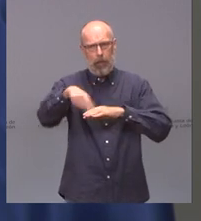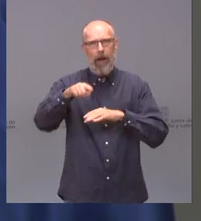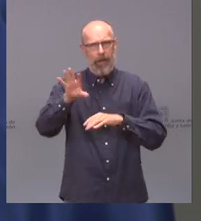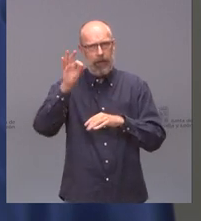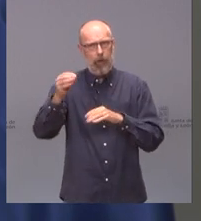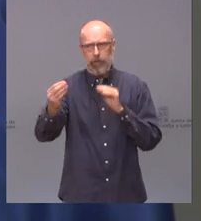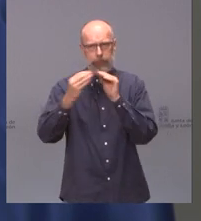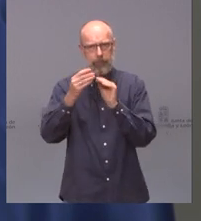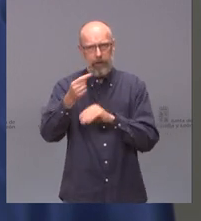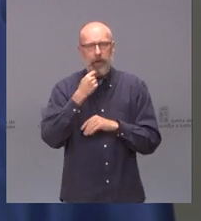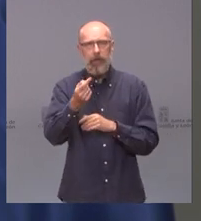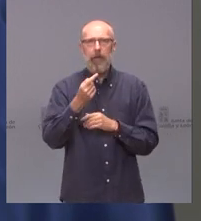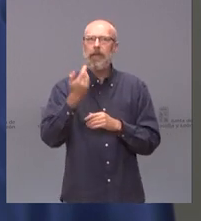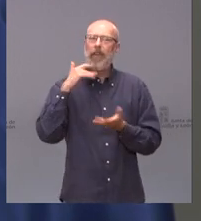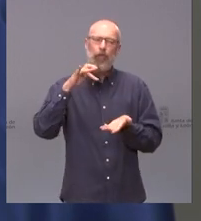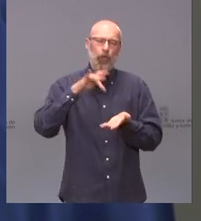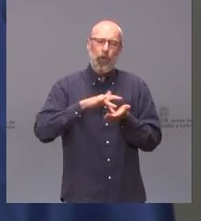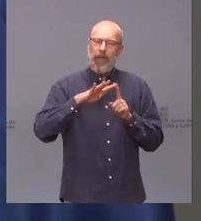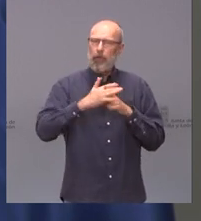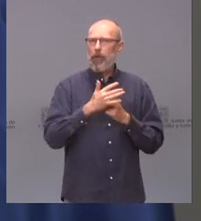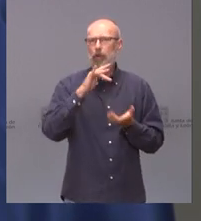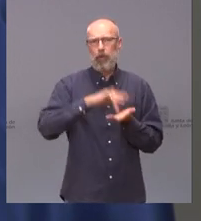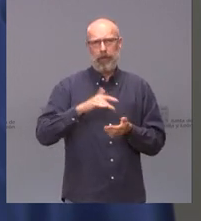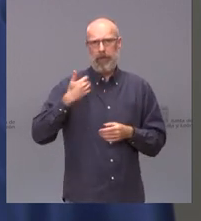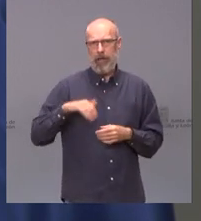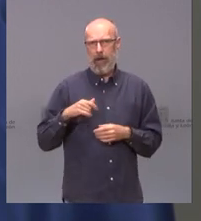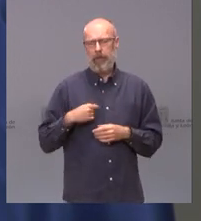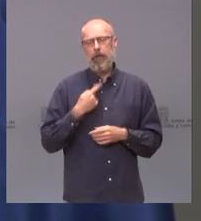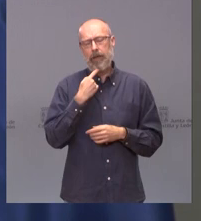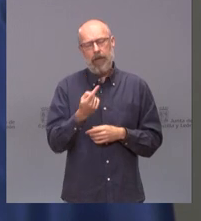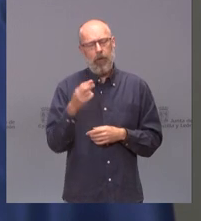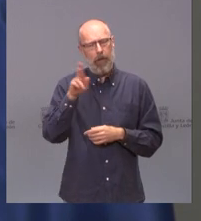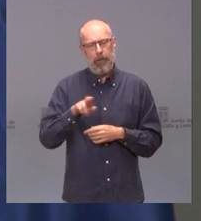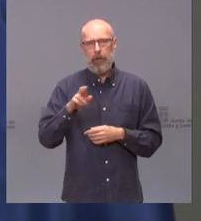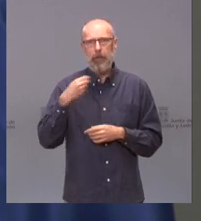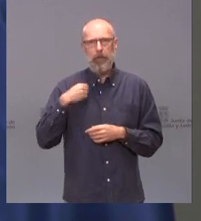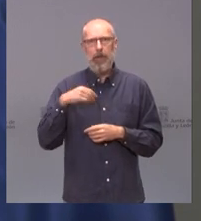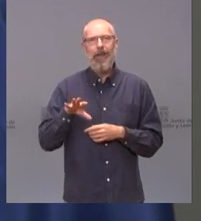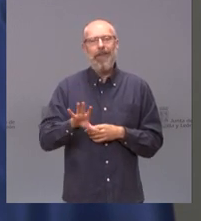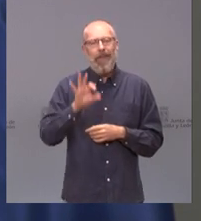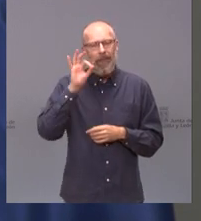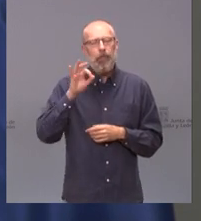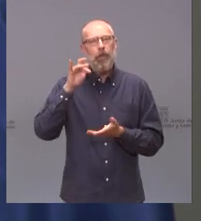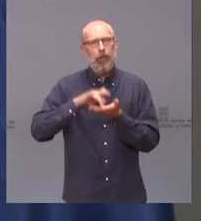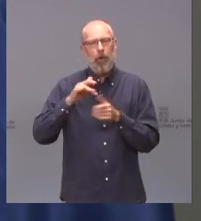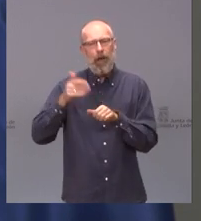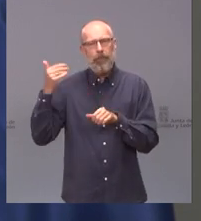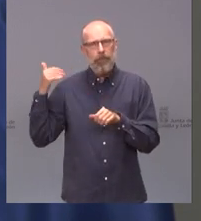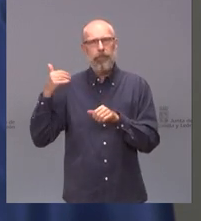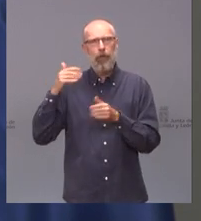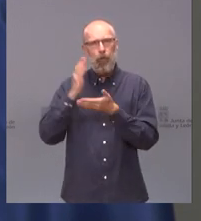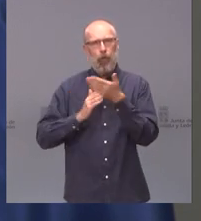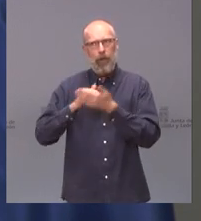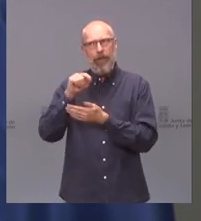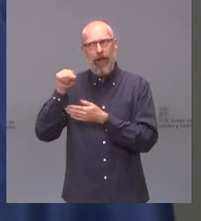hemos vivido ya esta situación, insisto que alguien debería recordar las decisiones que se han tomado en algunas comunidades y cuál es su